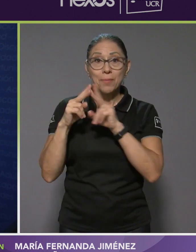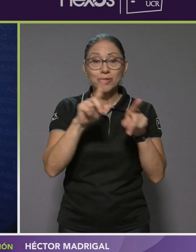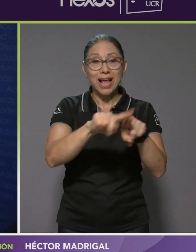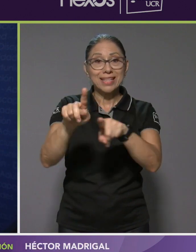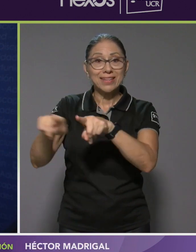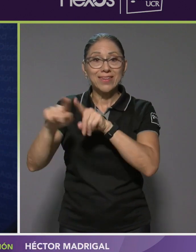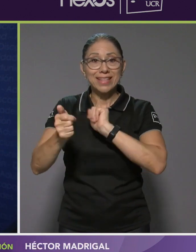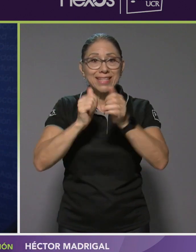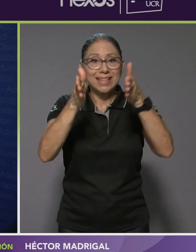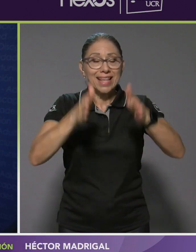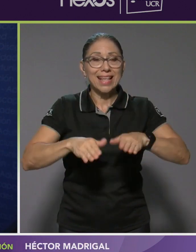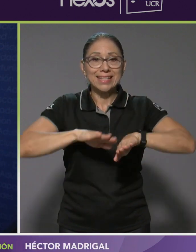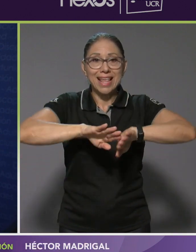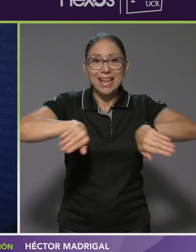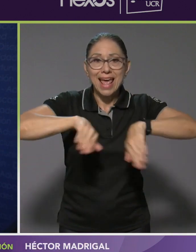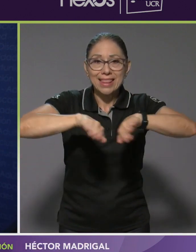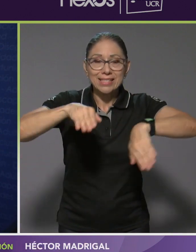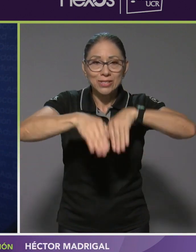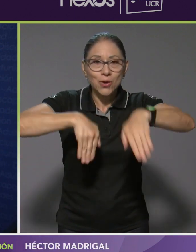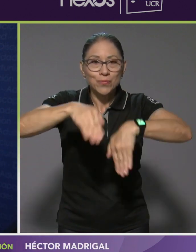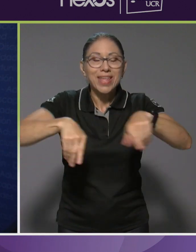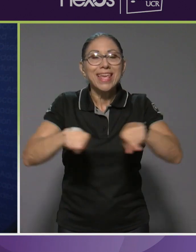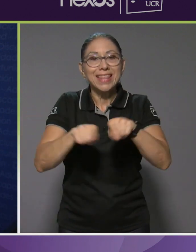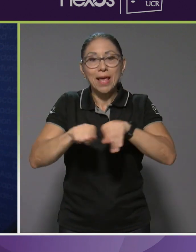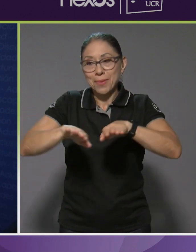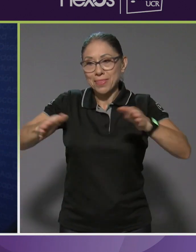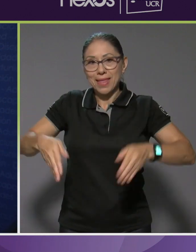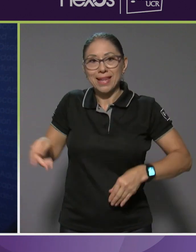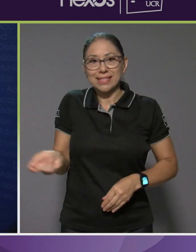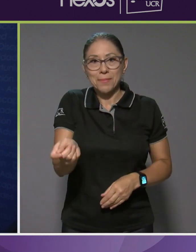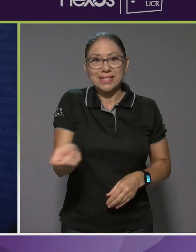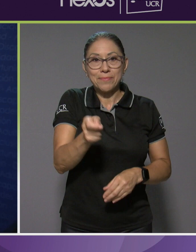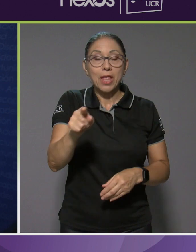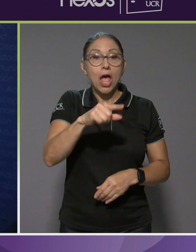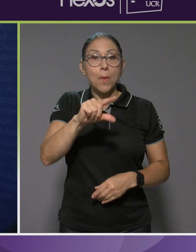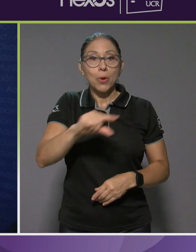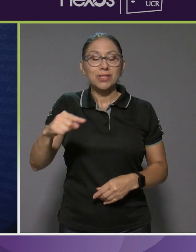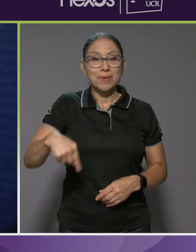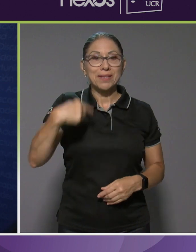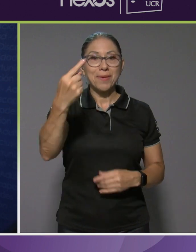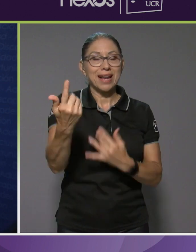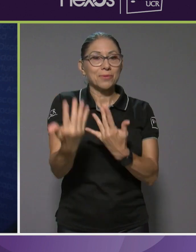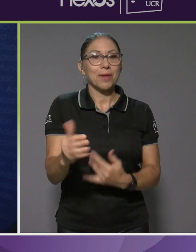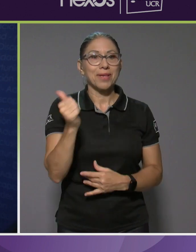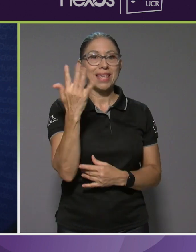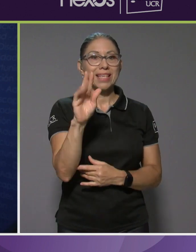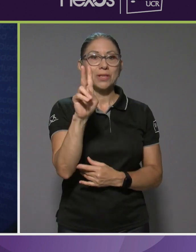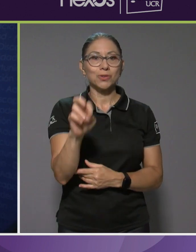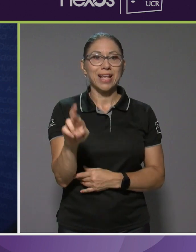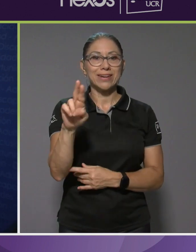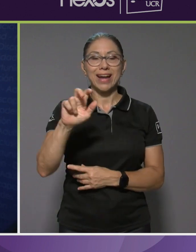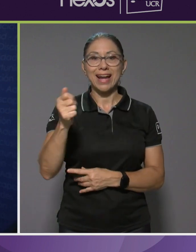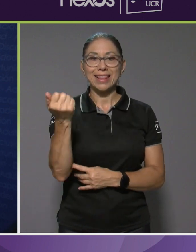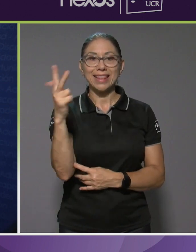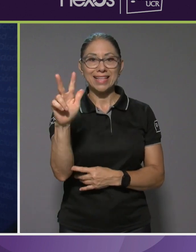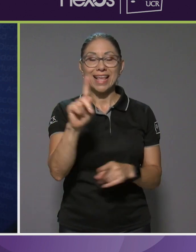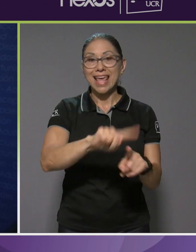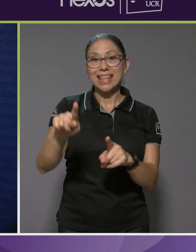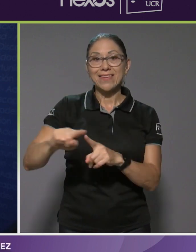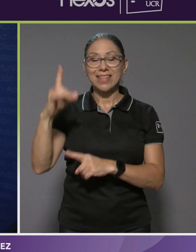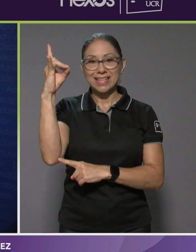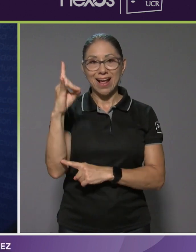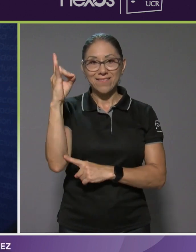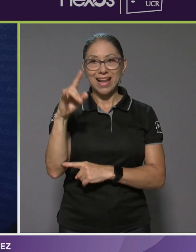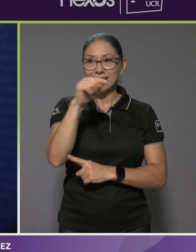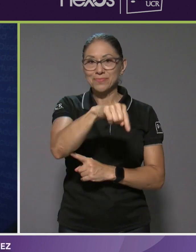de natación y tenis de mesa. Así que le esperamos la próxima semana en 15 UCR, en Canal 13 y en distintas cableras locales